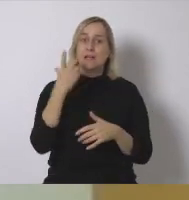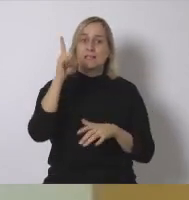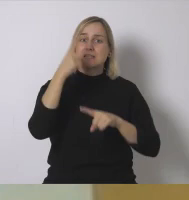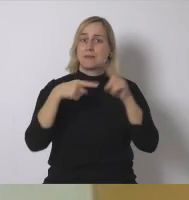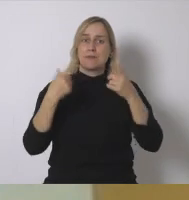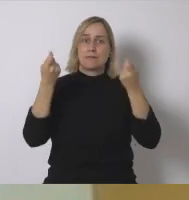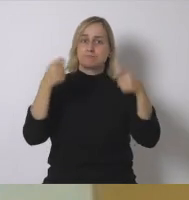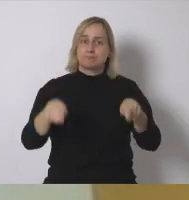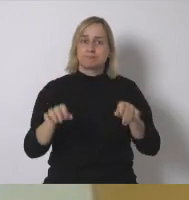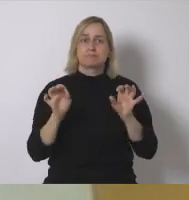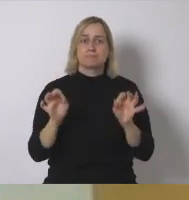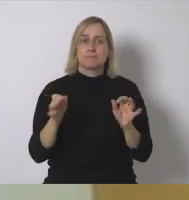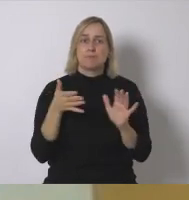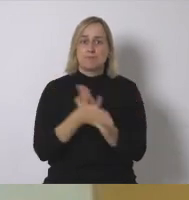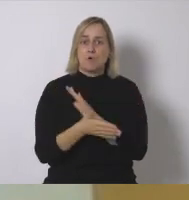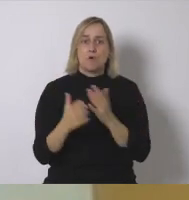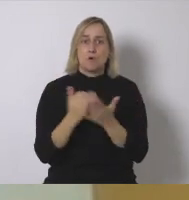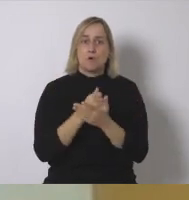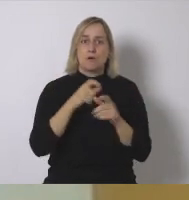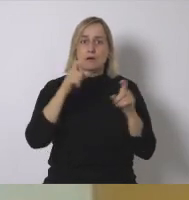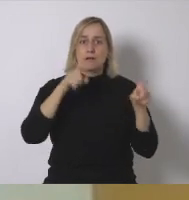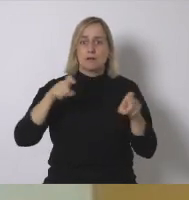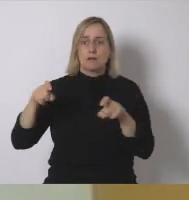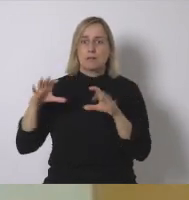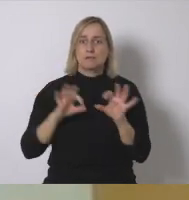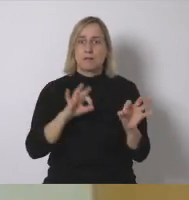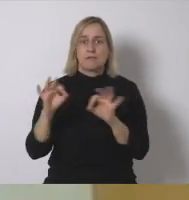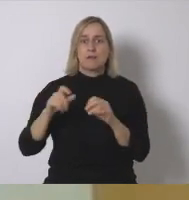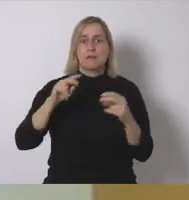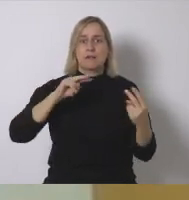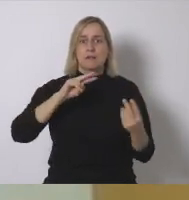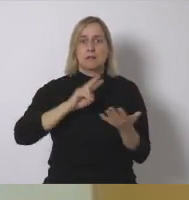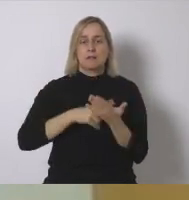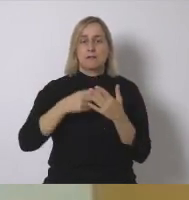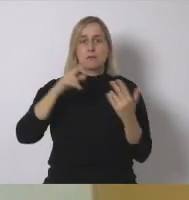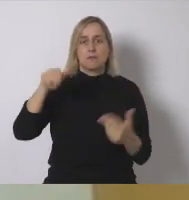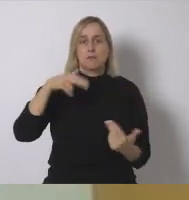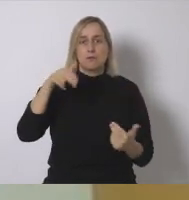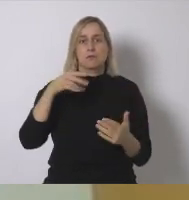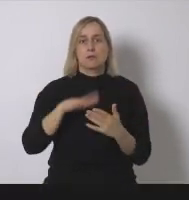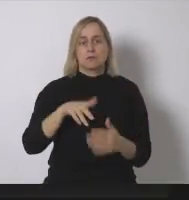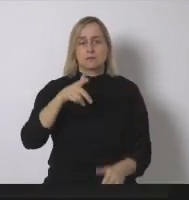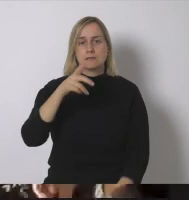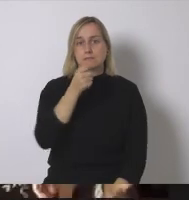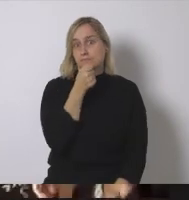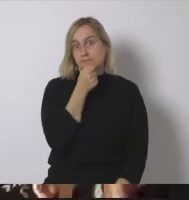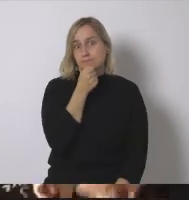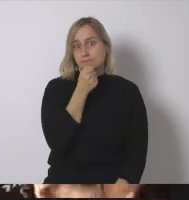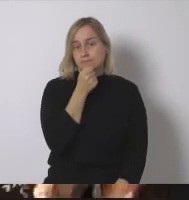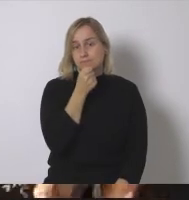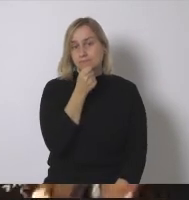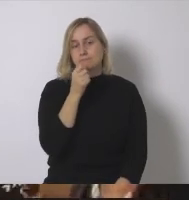.25 y 25 debemos acabar a las 7.30